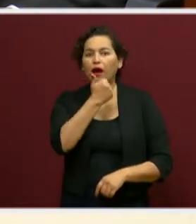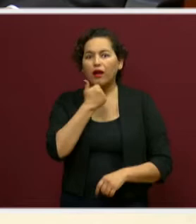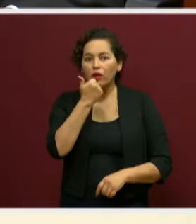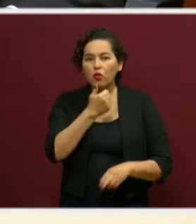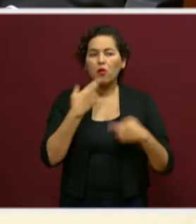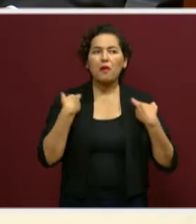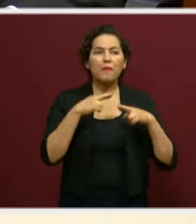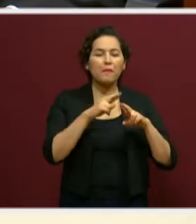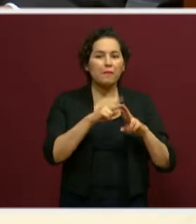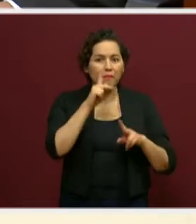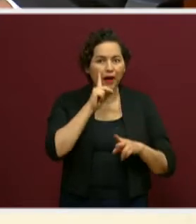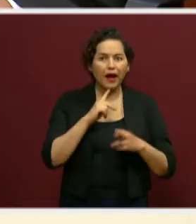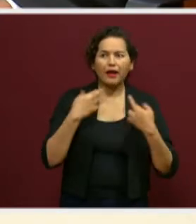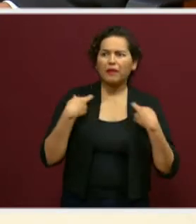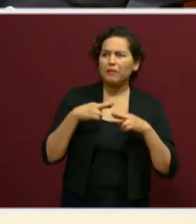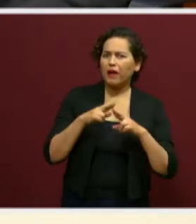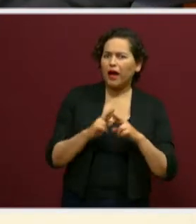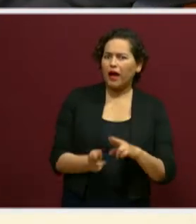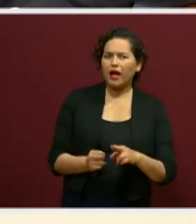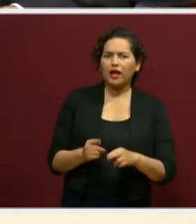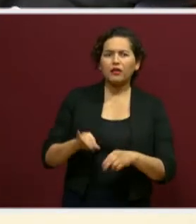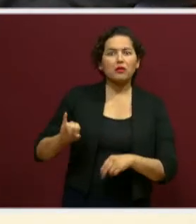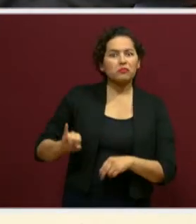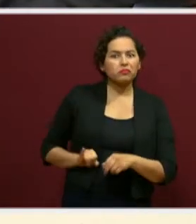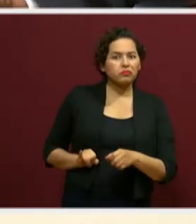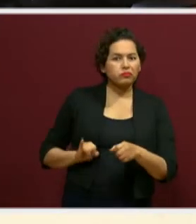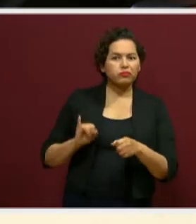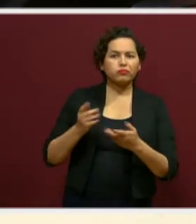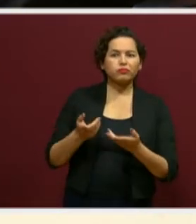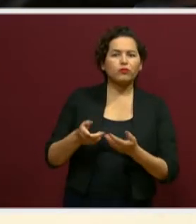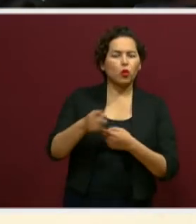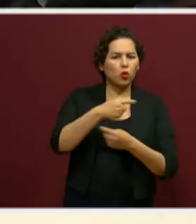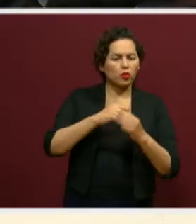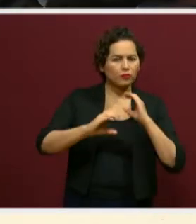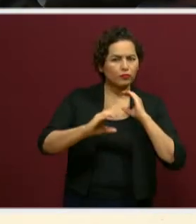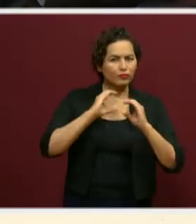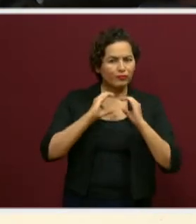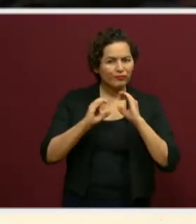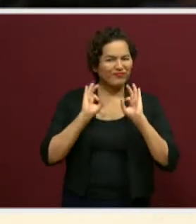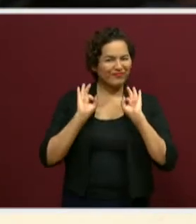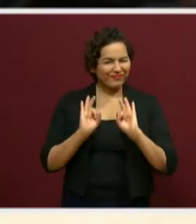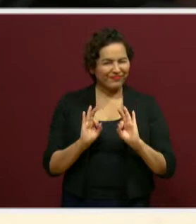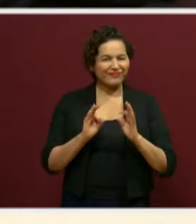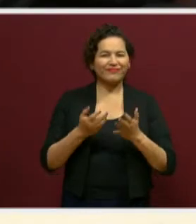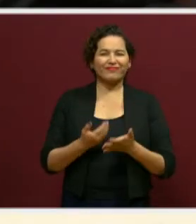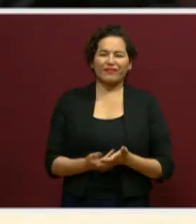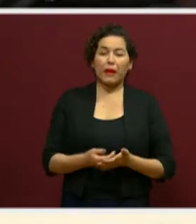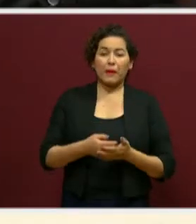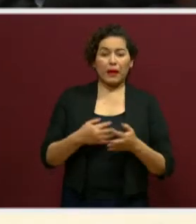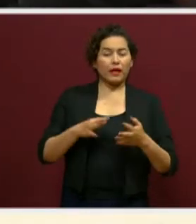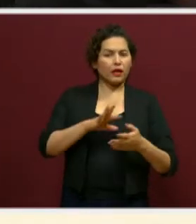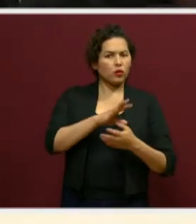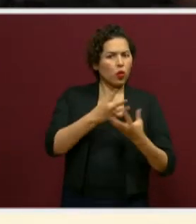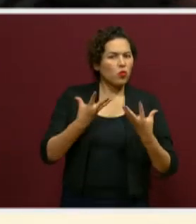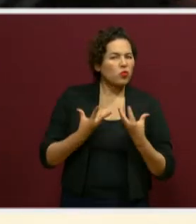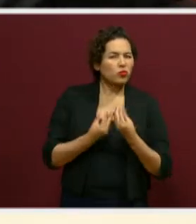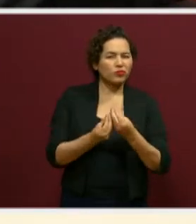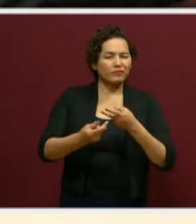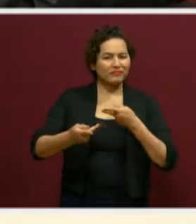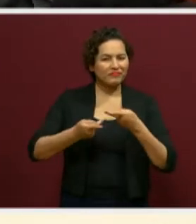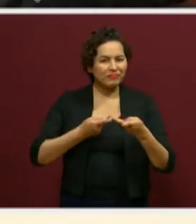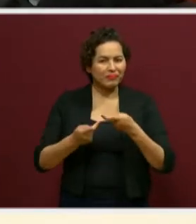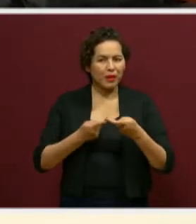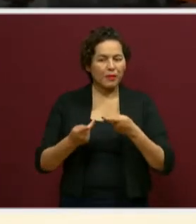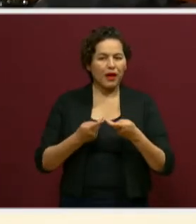maestras, maestros. Y siempre es muy interesante que estemos en comunicación para que vayamos preparándonos juntos a las